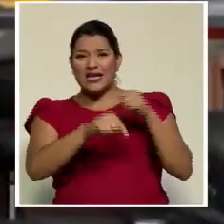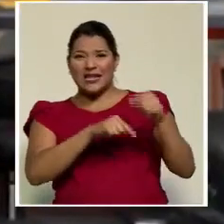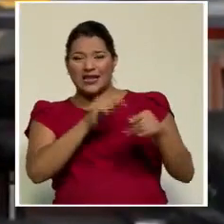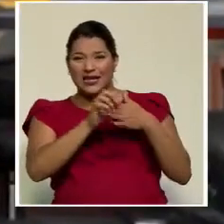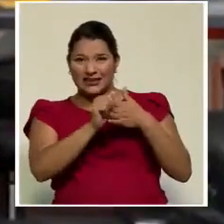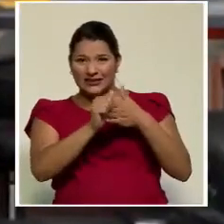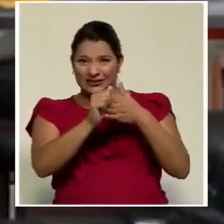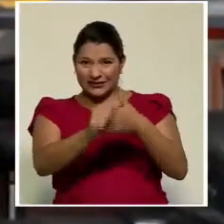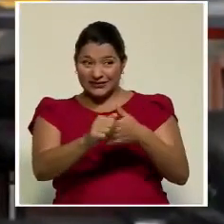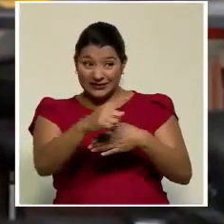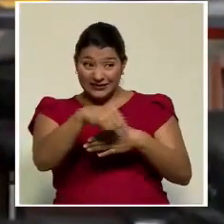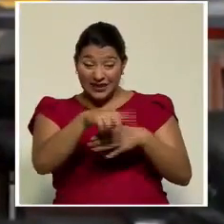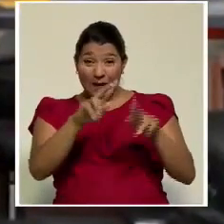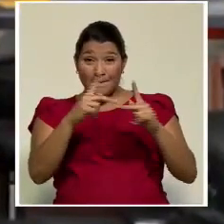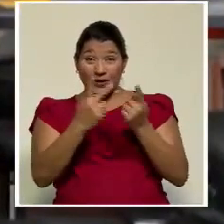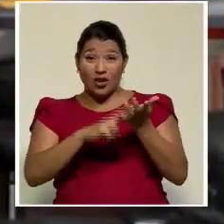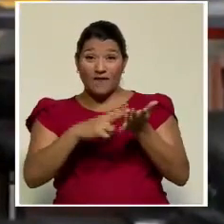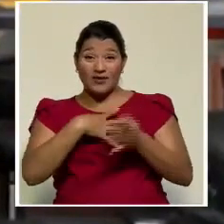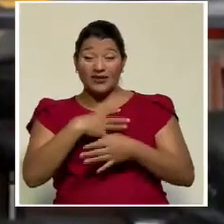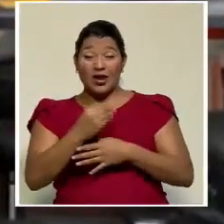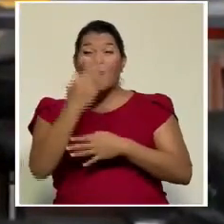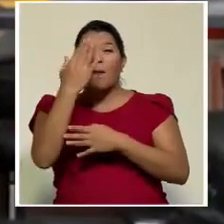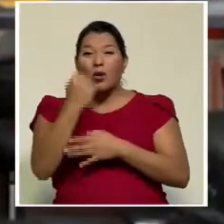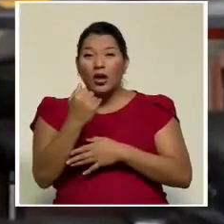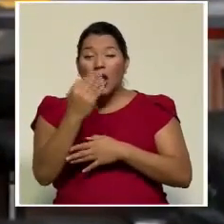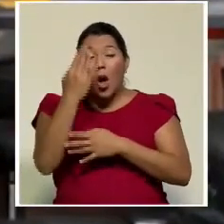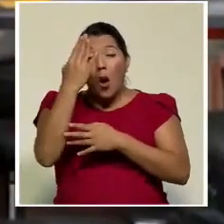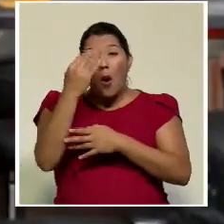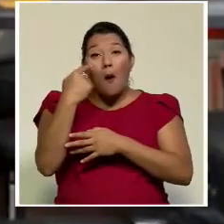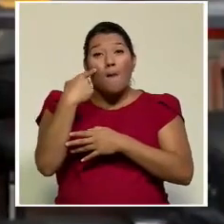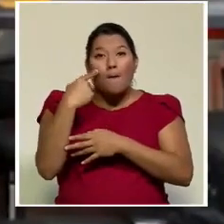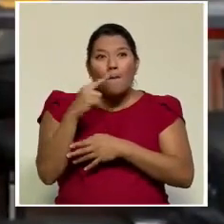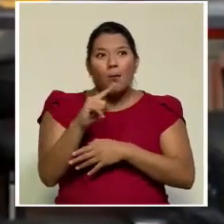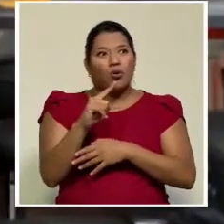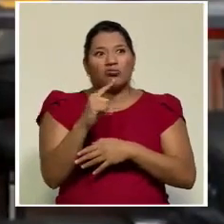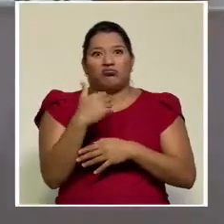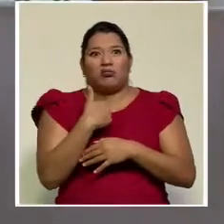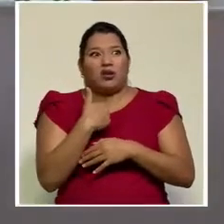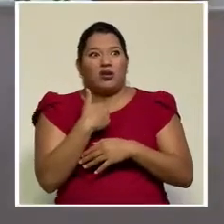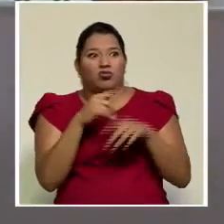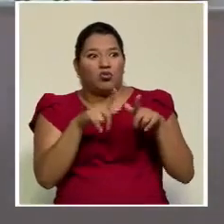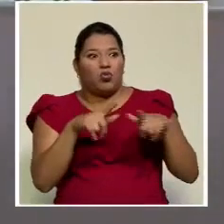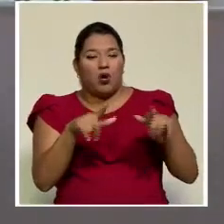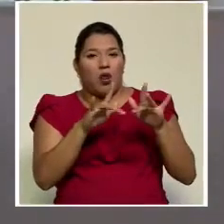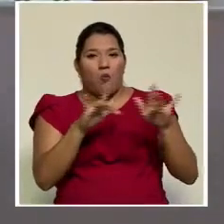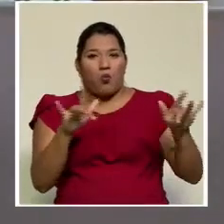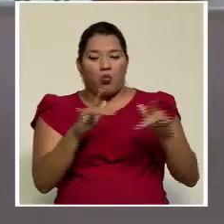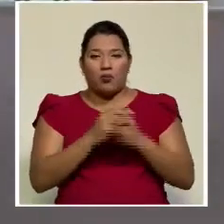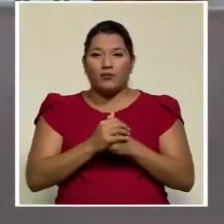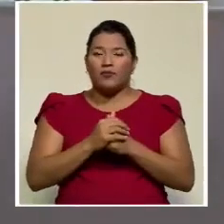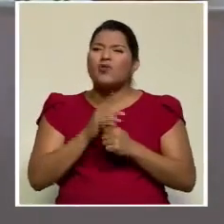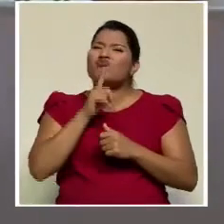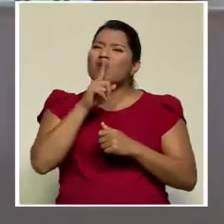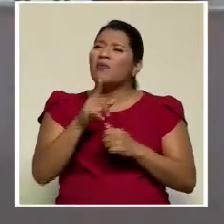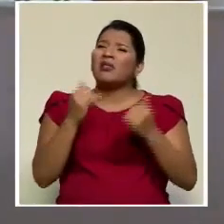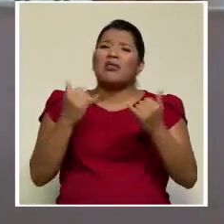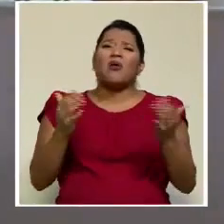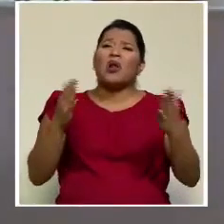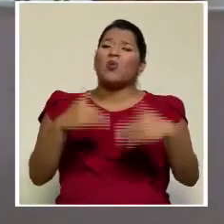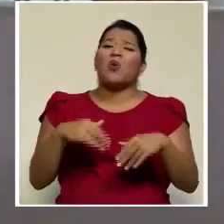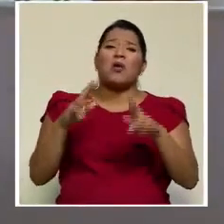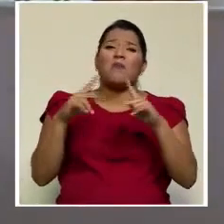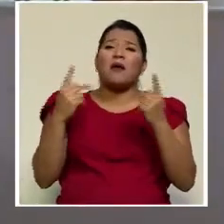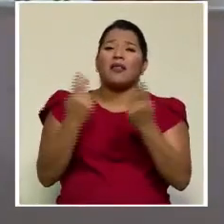dirigentes verdiblancos por mantener un cascarón vacío. En realidad, ya no hay partido,